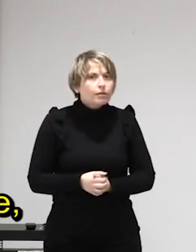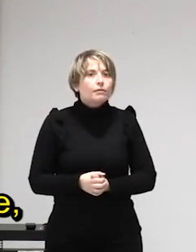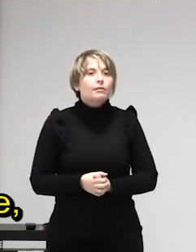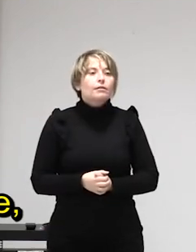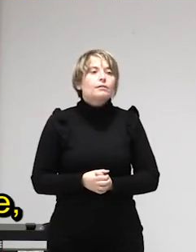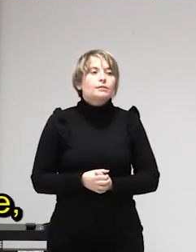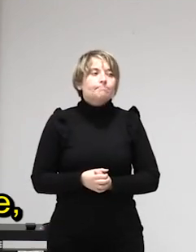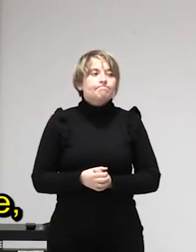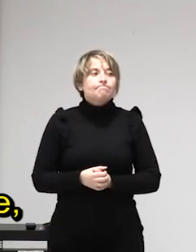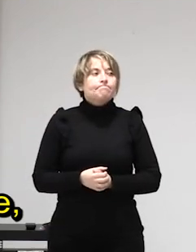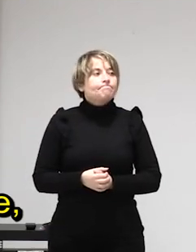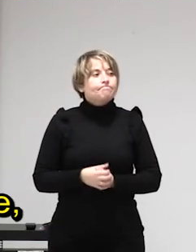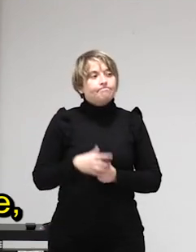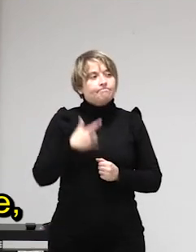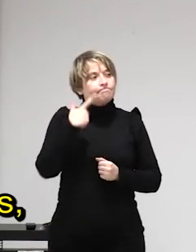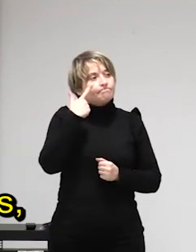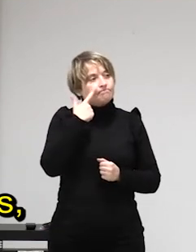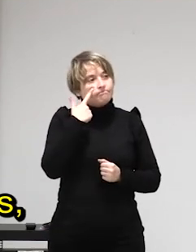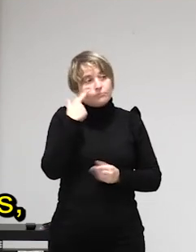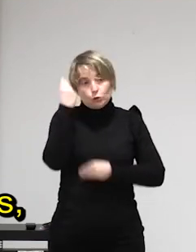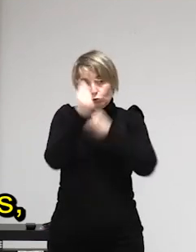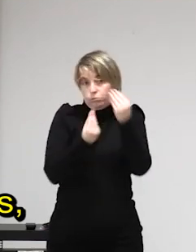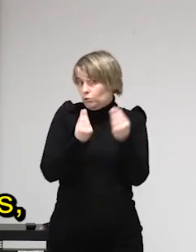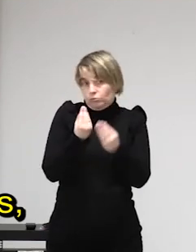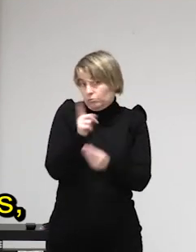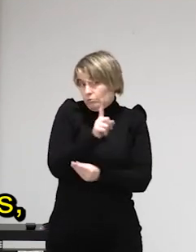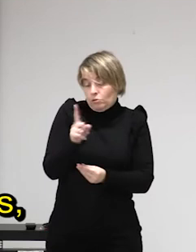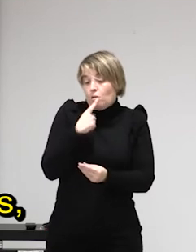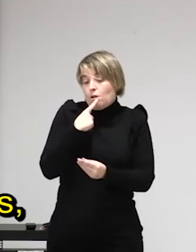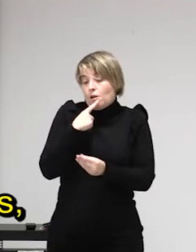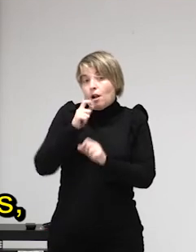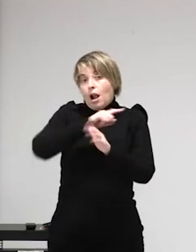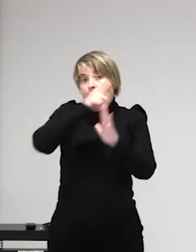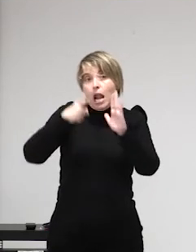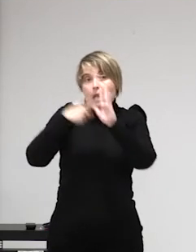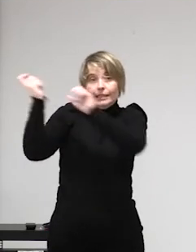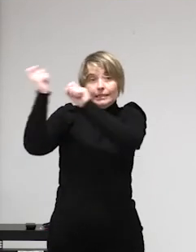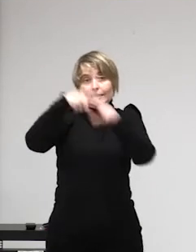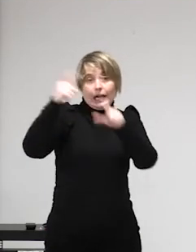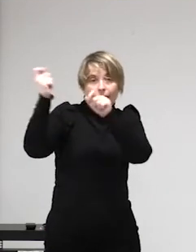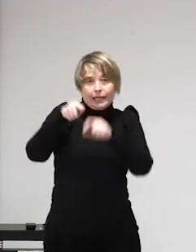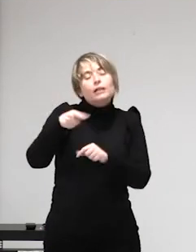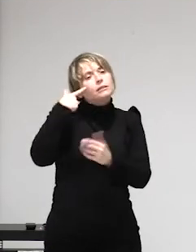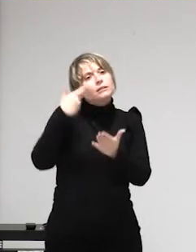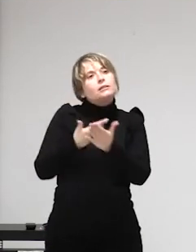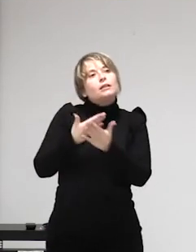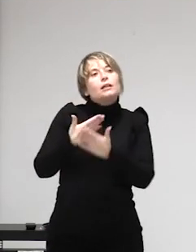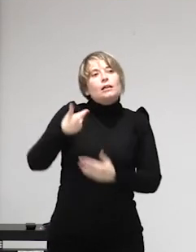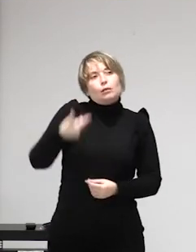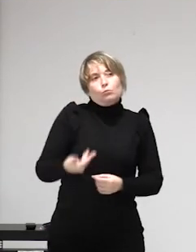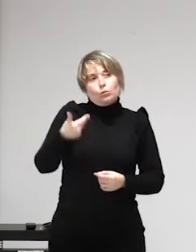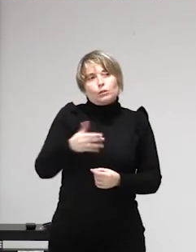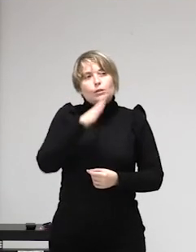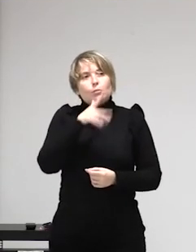vamos a hablar también si te parece y pego un pequeño salto si hay algún detalle que se te quede me vas diciendo por avanzar sobre la ley de extranjería lo citaba también al principio